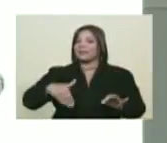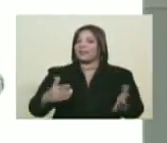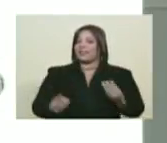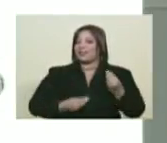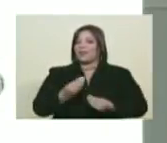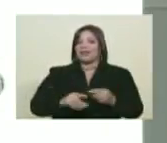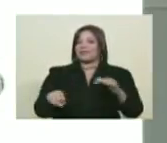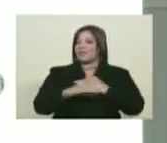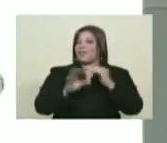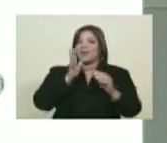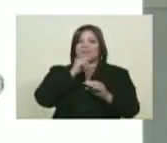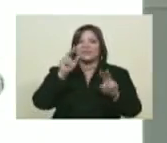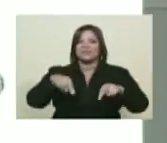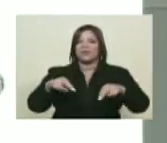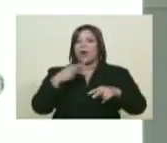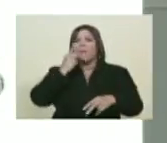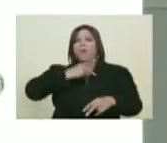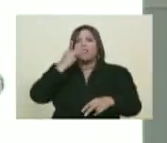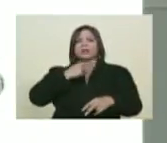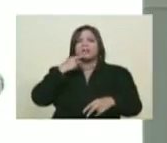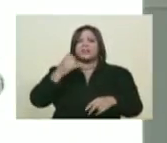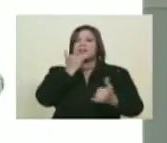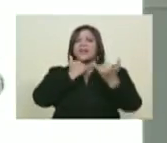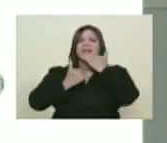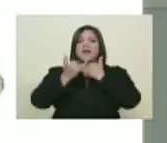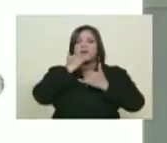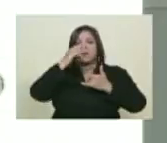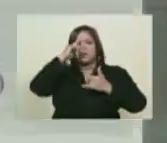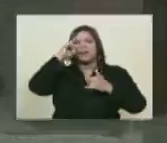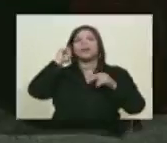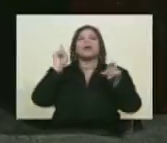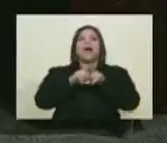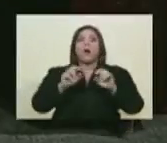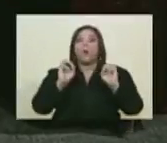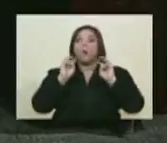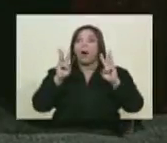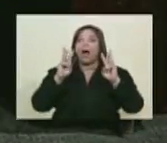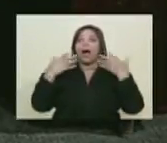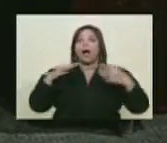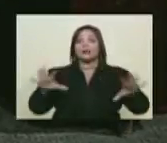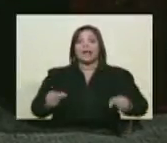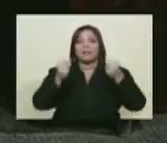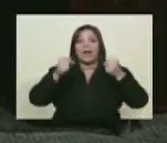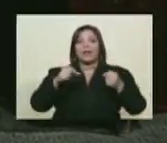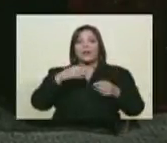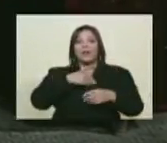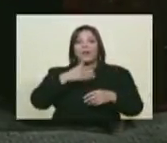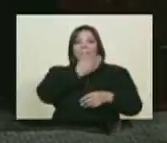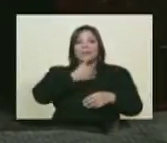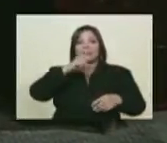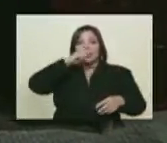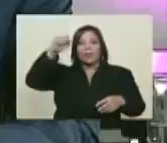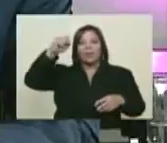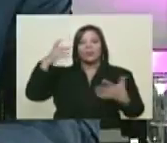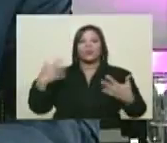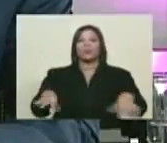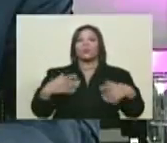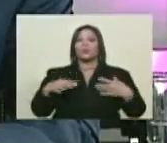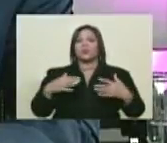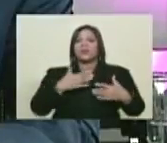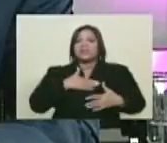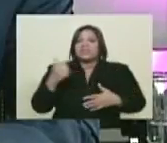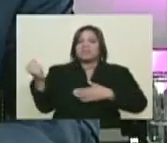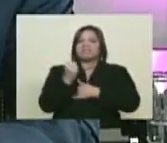Otro usuario, un político reconociendo errores y fallos, como aquí, vaya, Maduro en Salvados. Diréis lo que